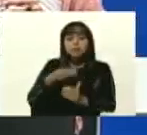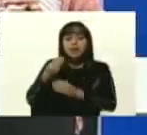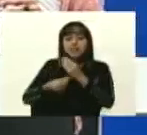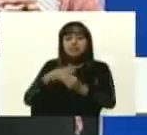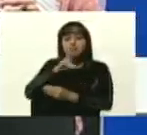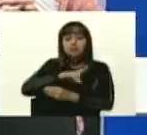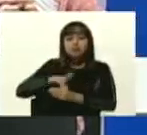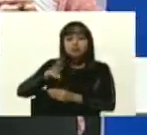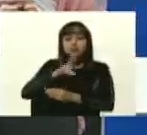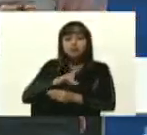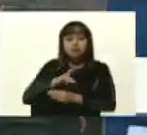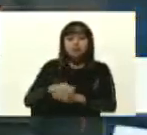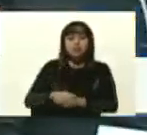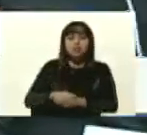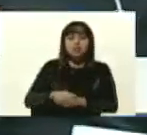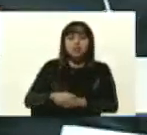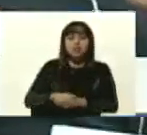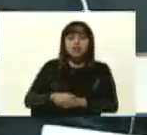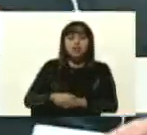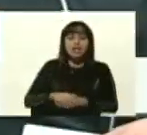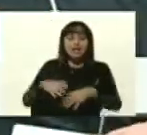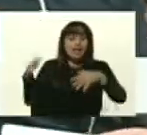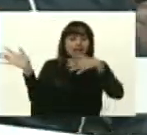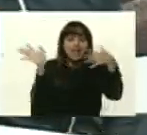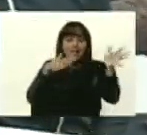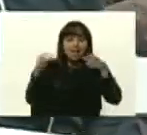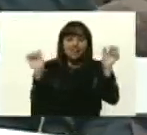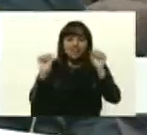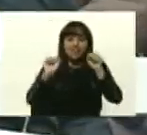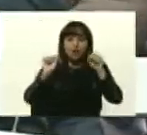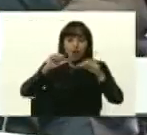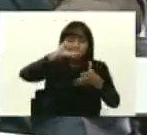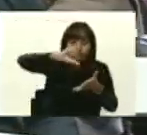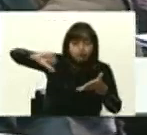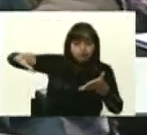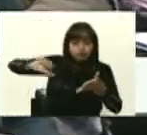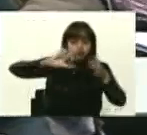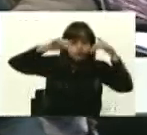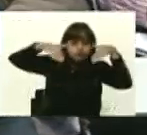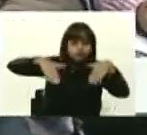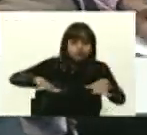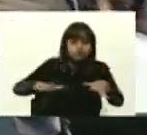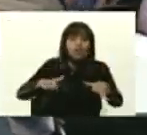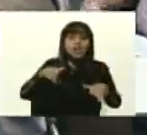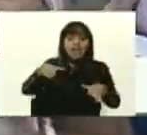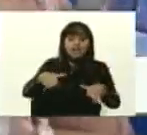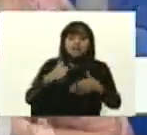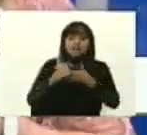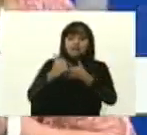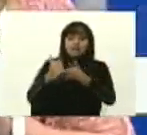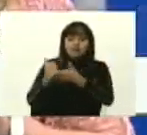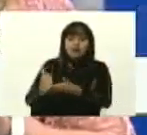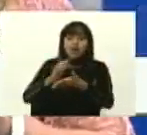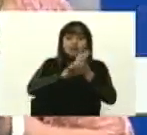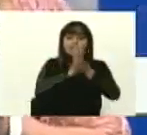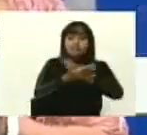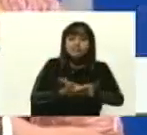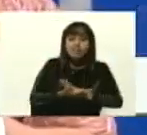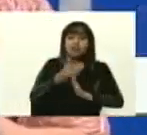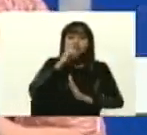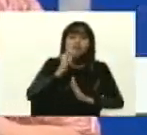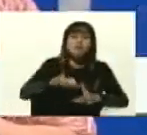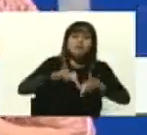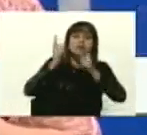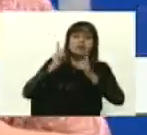utilizado en los filtros de aire acondicionado. Es muy eficiente, y así para evitar la